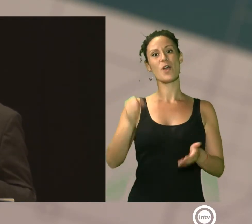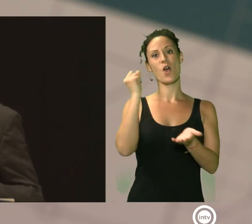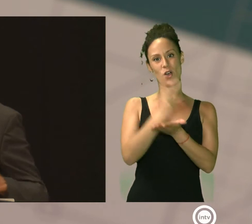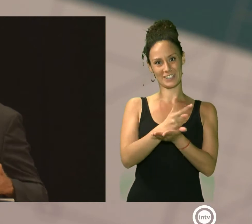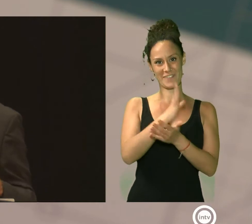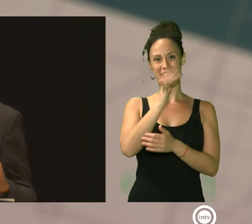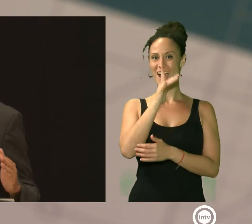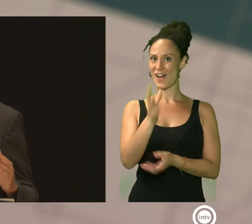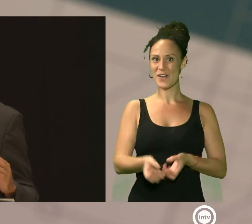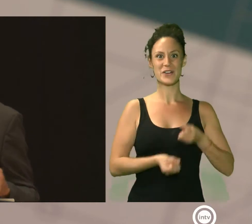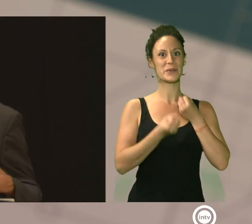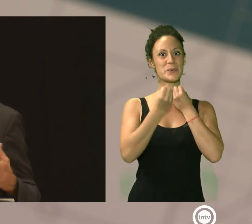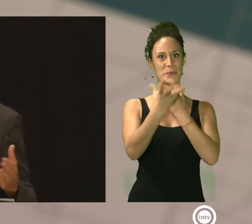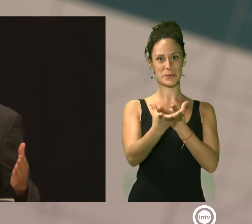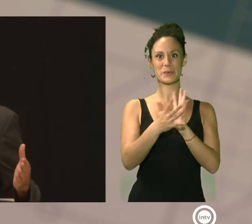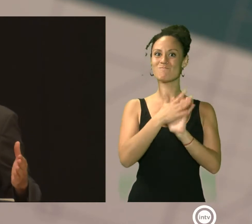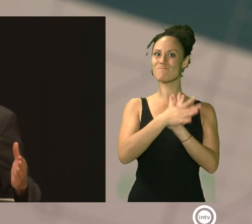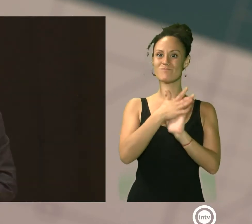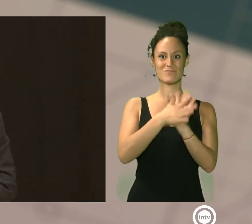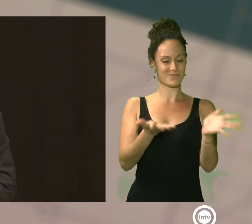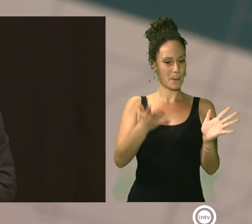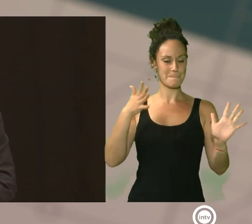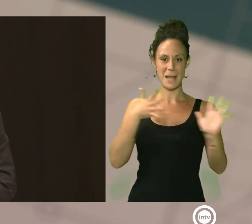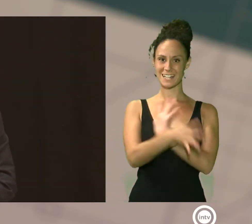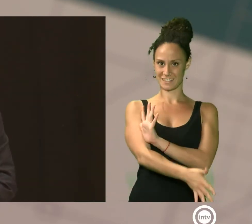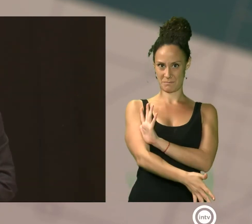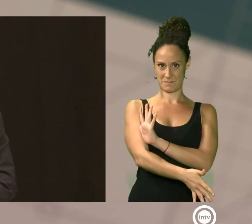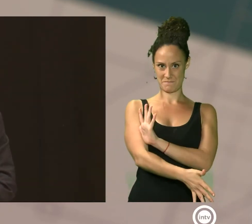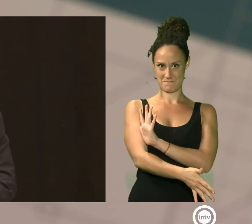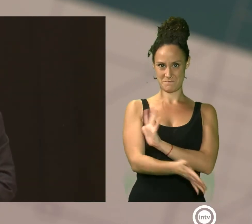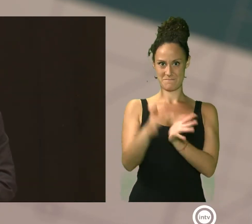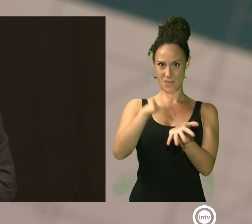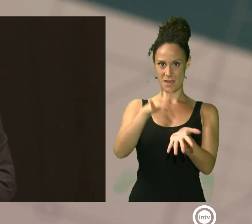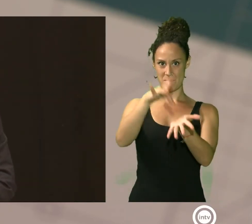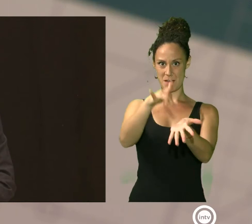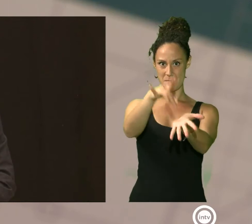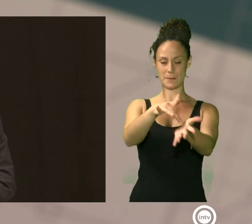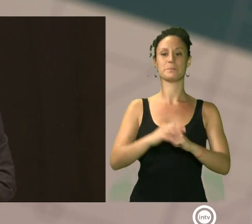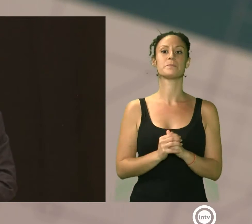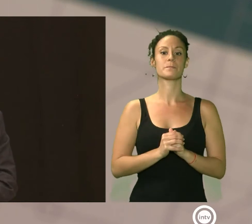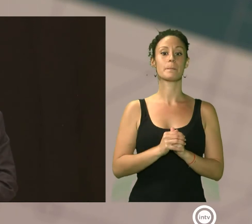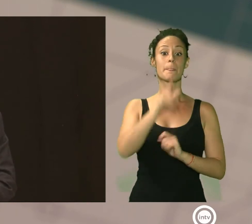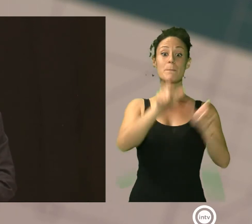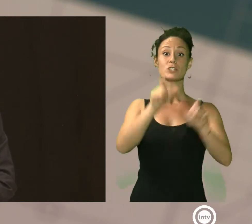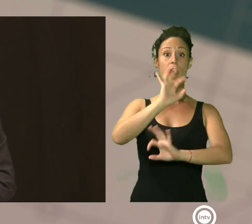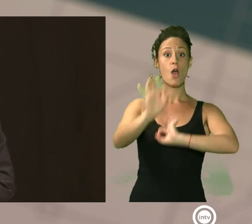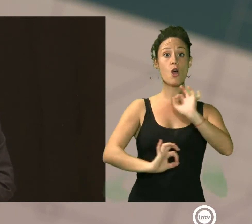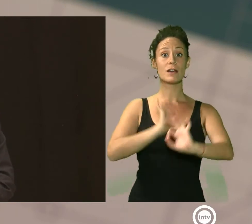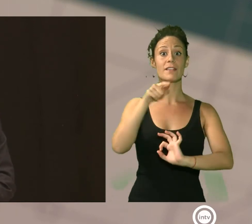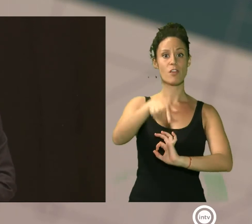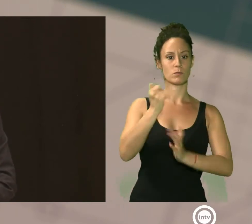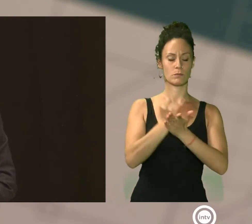voy a decirlo, ahora será muy potente, es el resto de nuestra vida. Que organizadores de una prueba tan complicada y tan exigente vuelvan